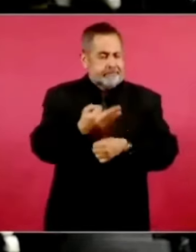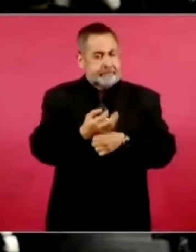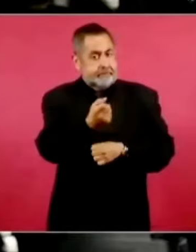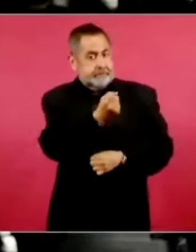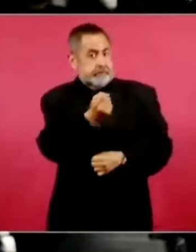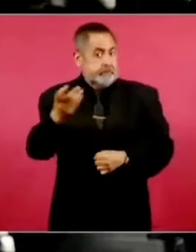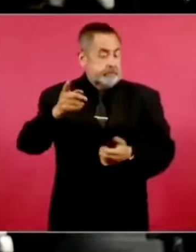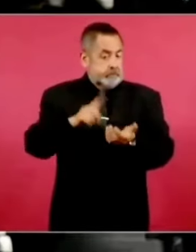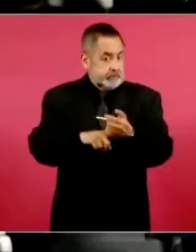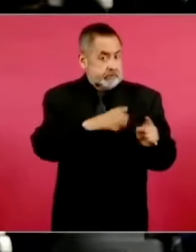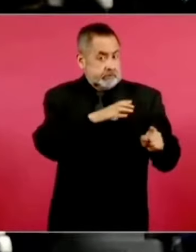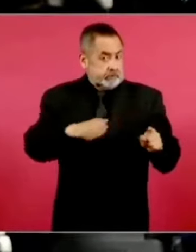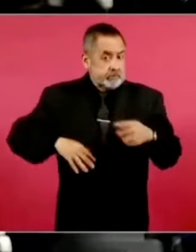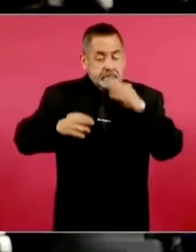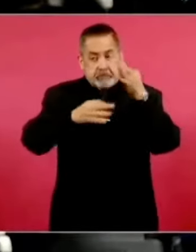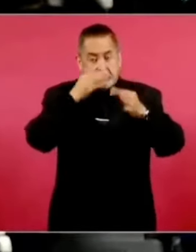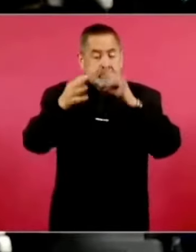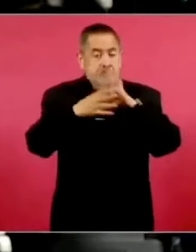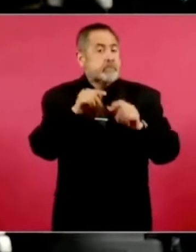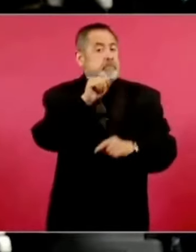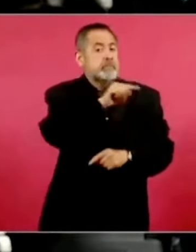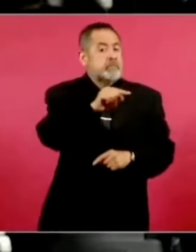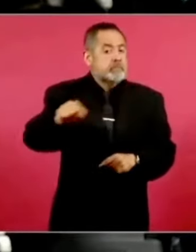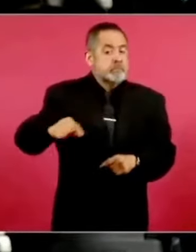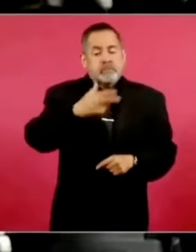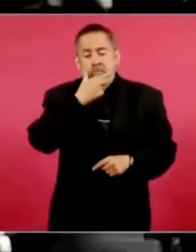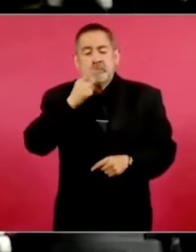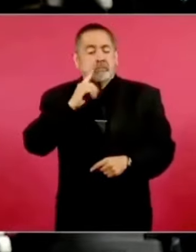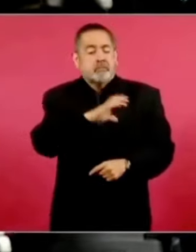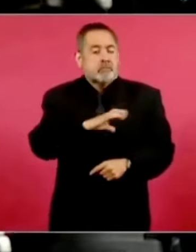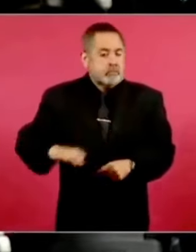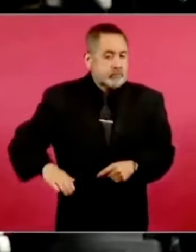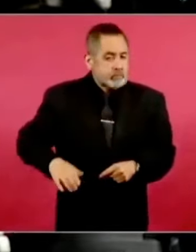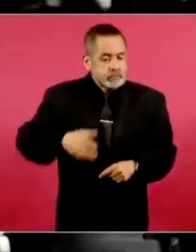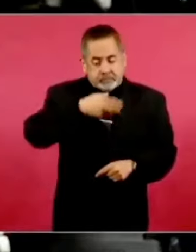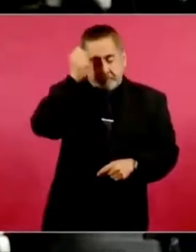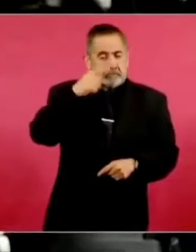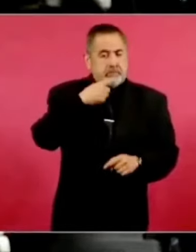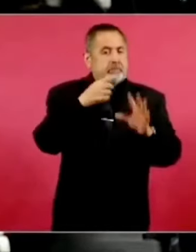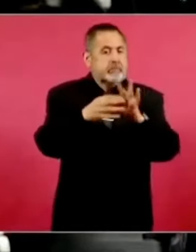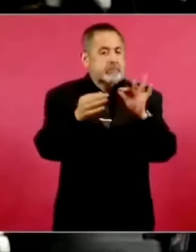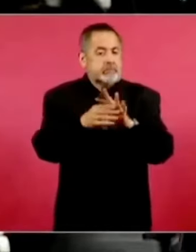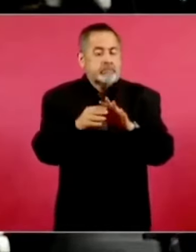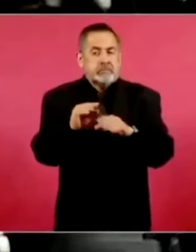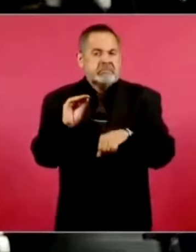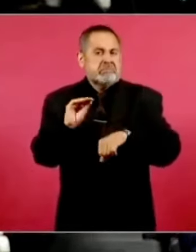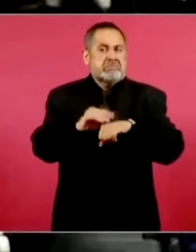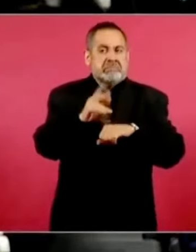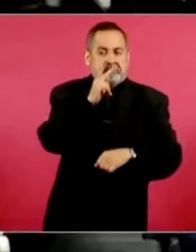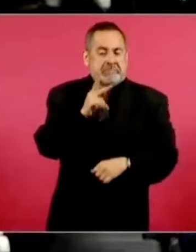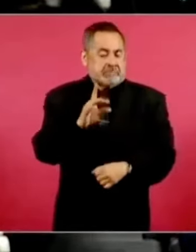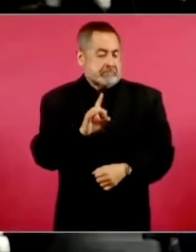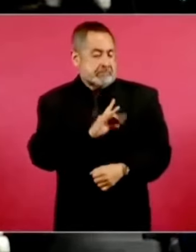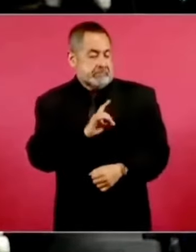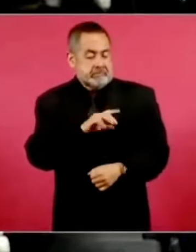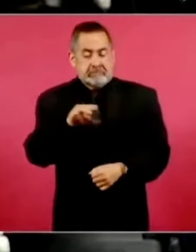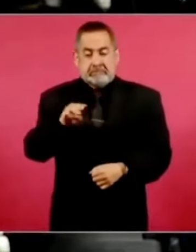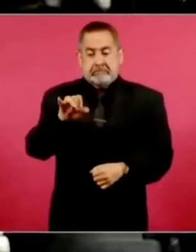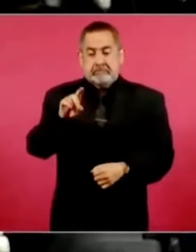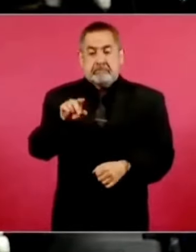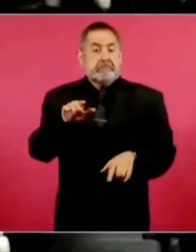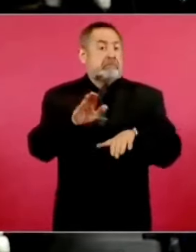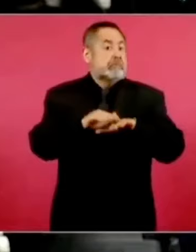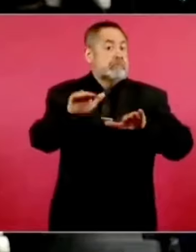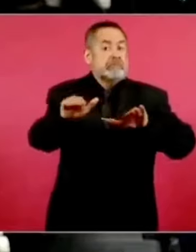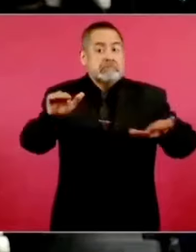de los mensajes de los candidatos, candidatas, tratan de colocar la palabra miedo, como tratando de colocar la idea